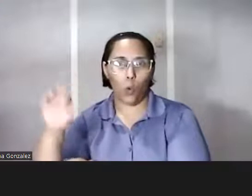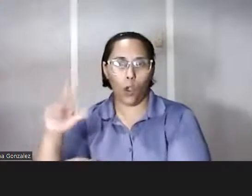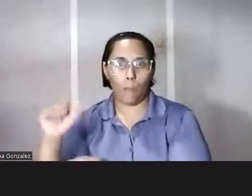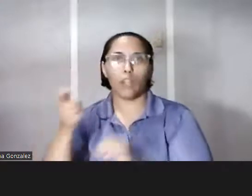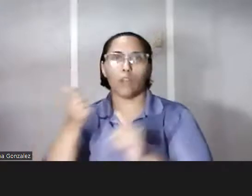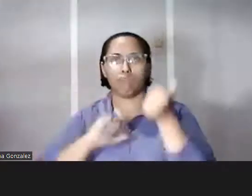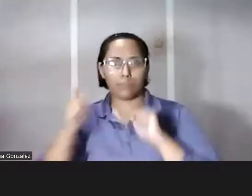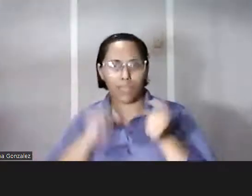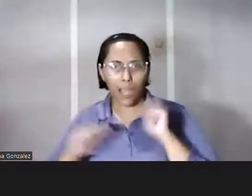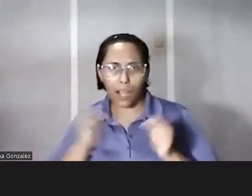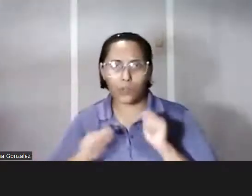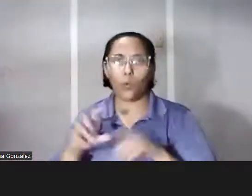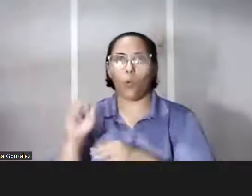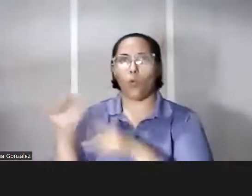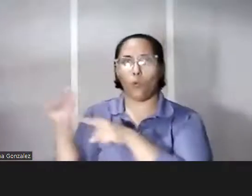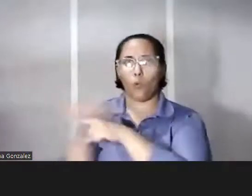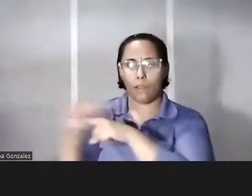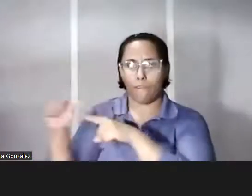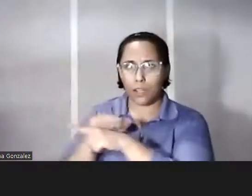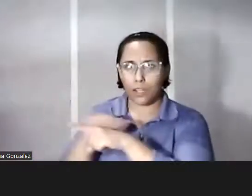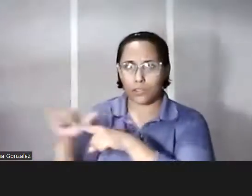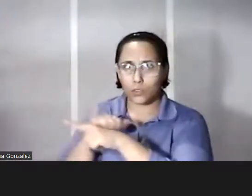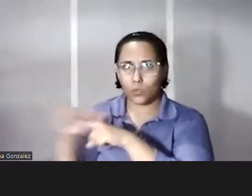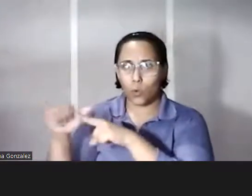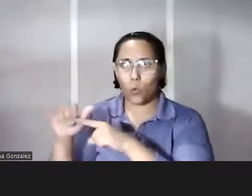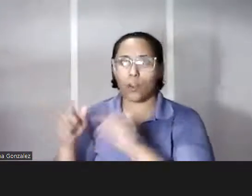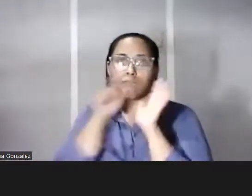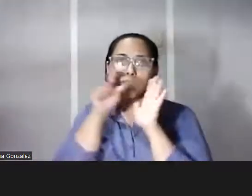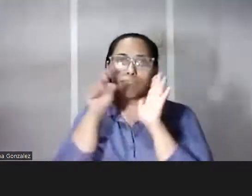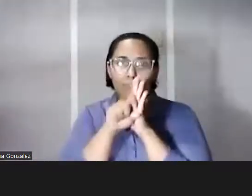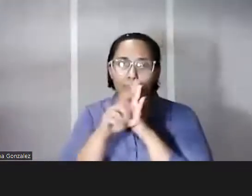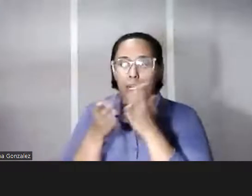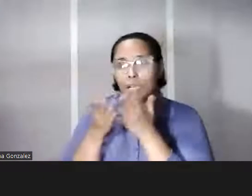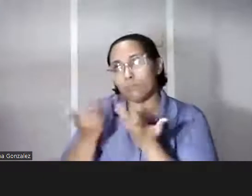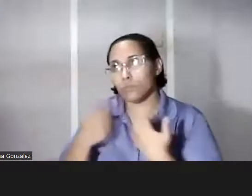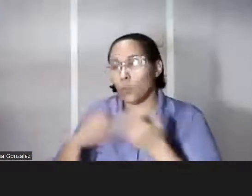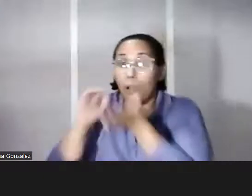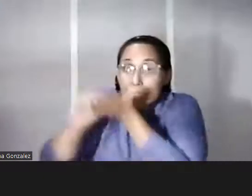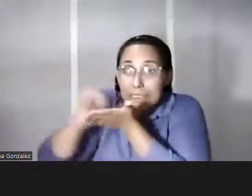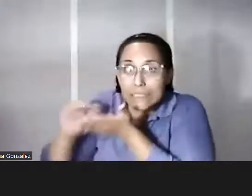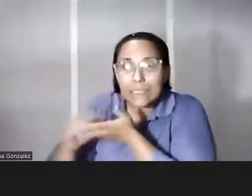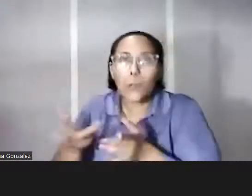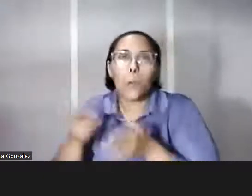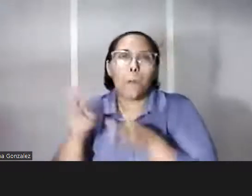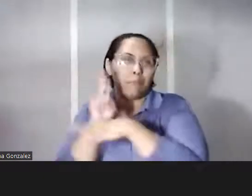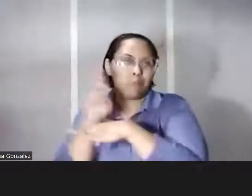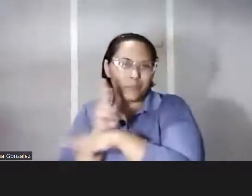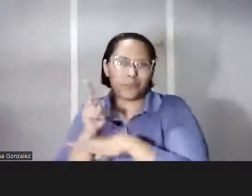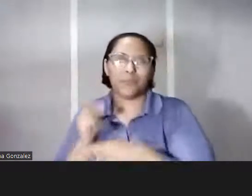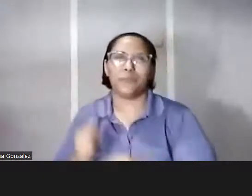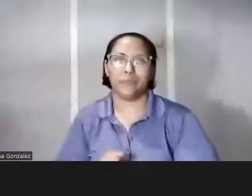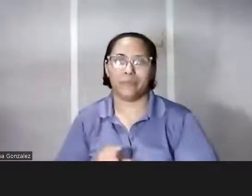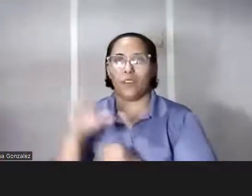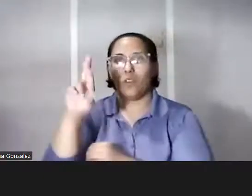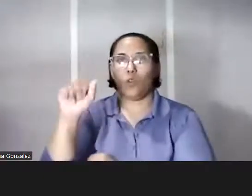Tregones de la ciudad de Nueva York una imagen que pude obtener solicitando el permiso ¿verdad? súper gentilmente Rosalba